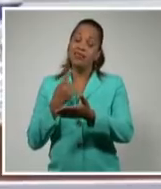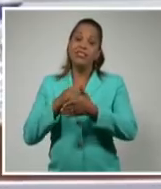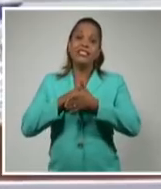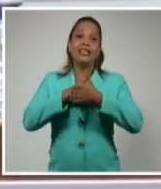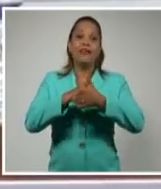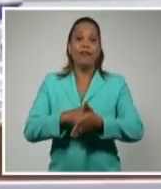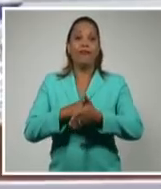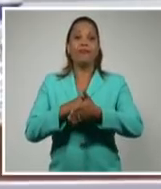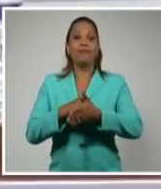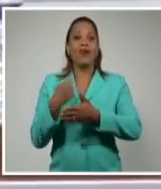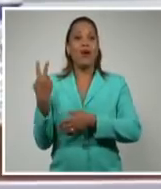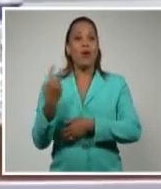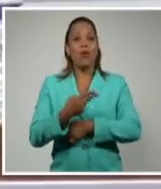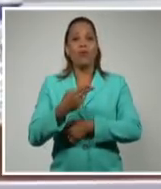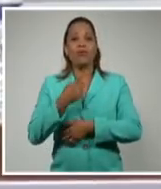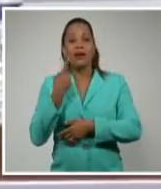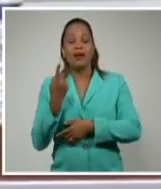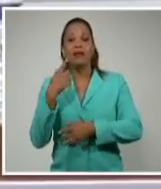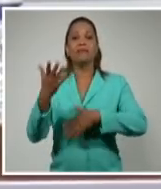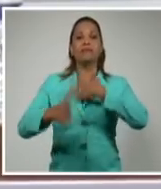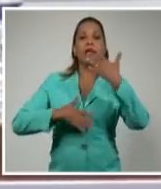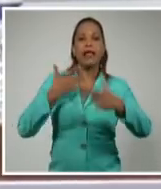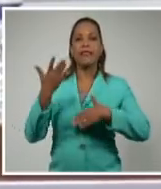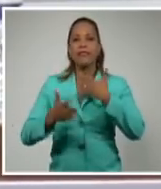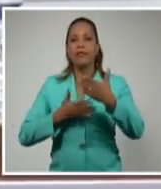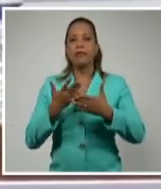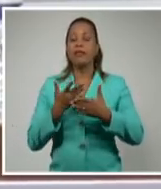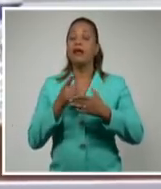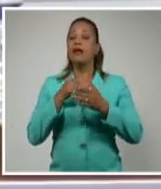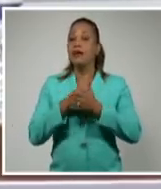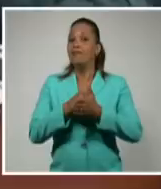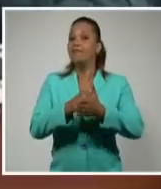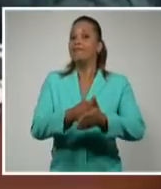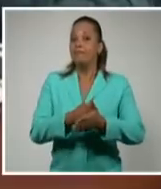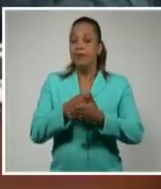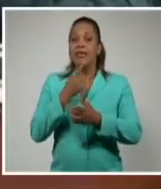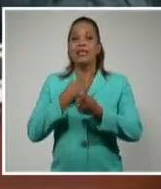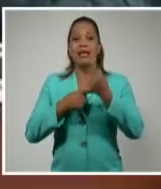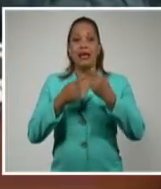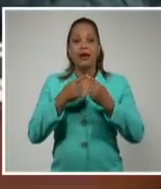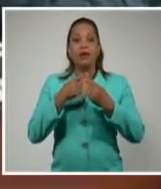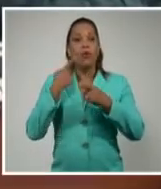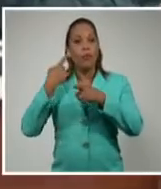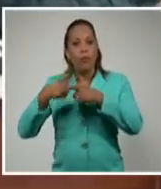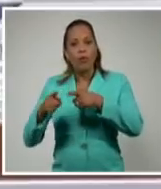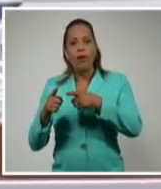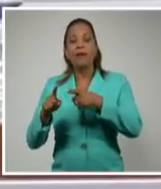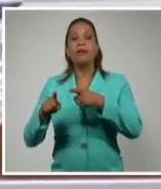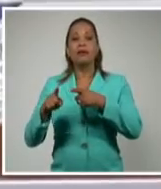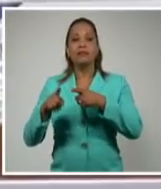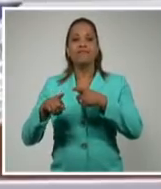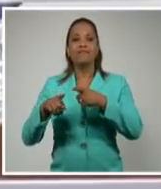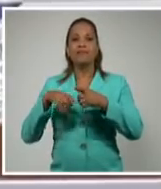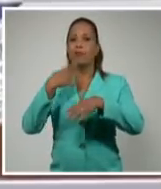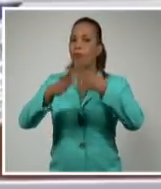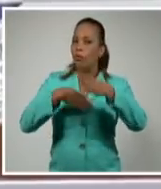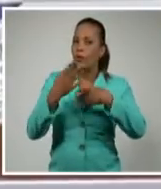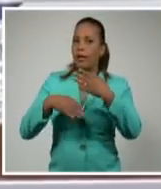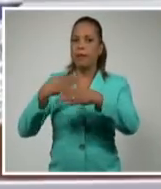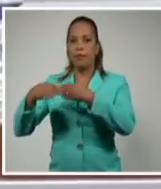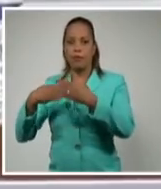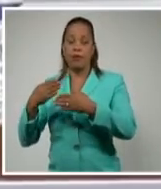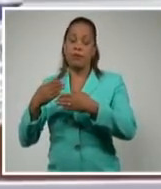una actividad que está siendo matizada por otros problemas. Entonces, así no